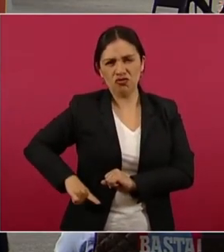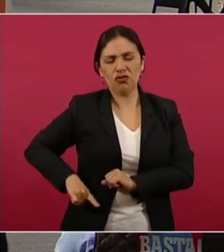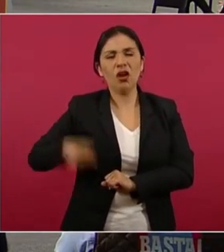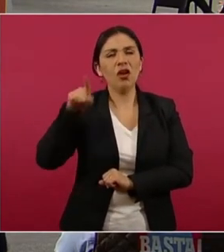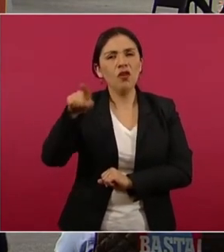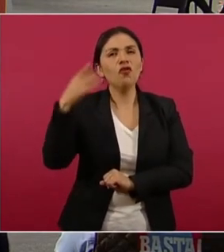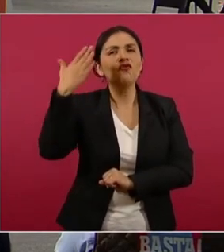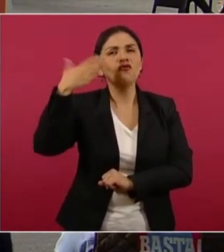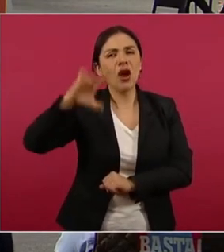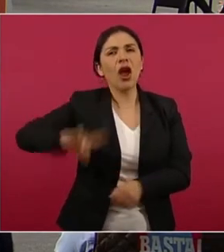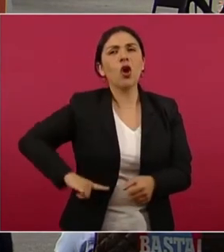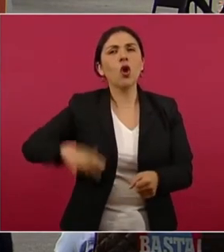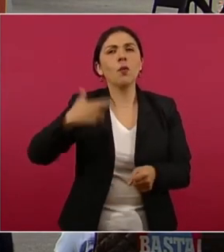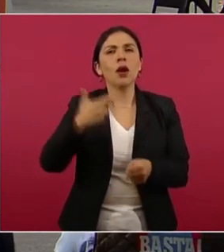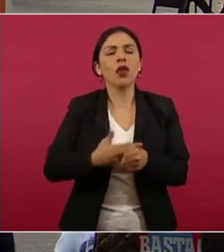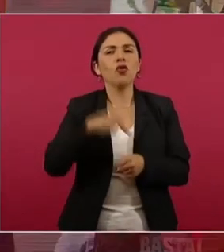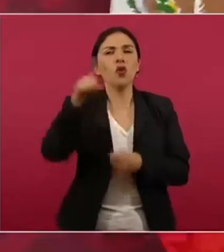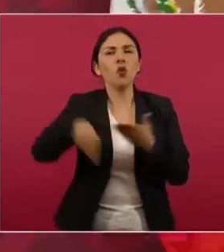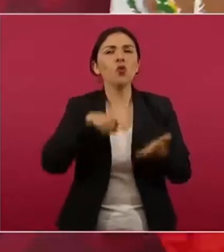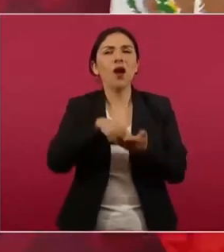gobernador de… De Jalisco,